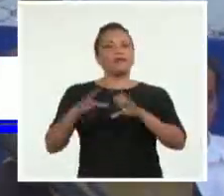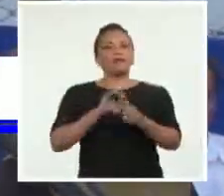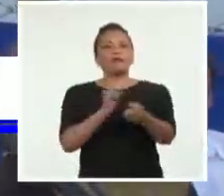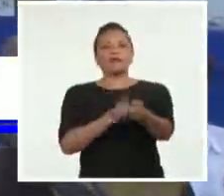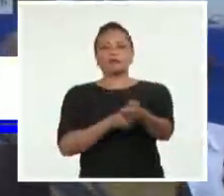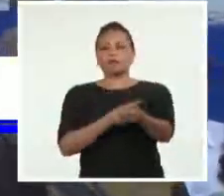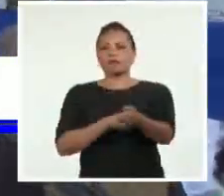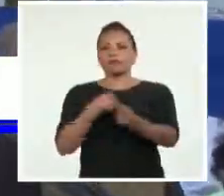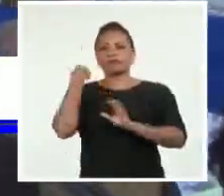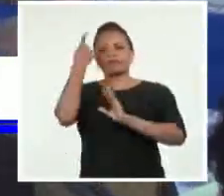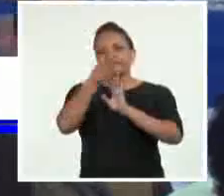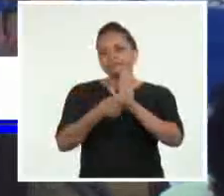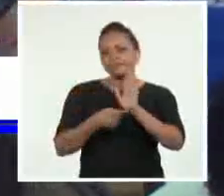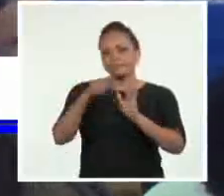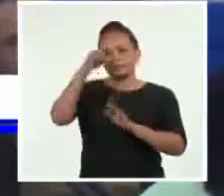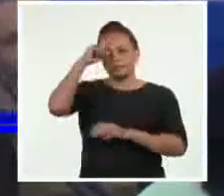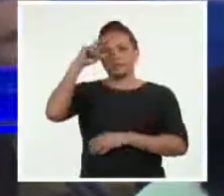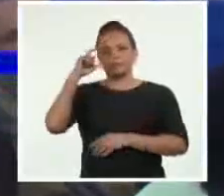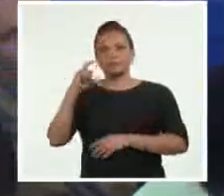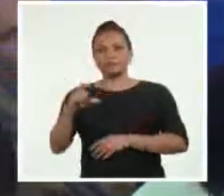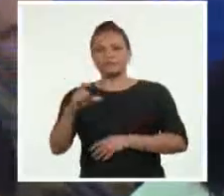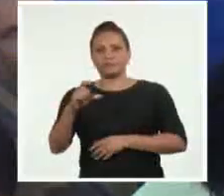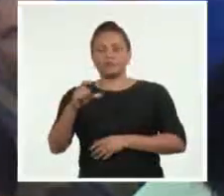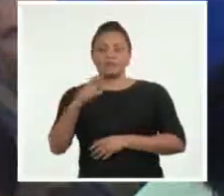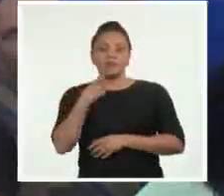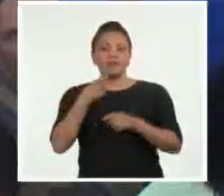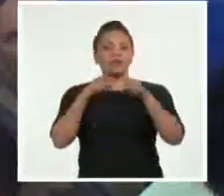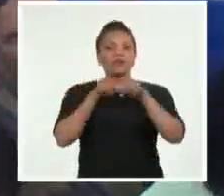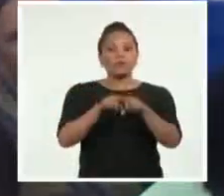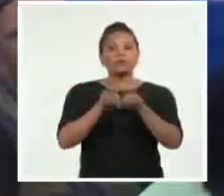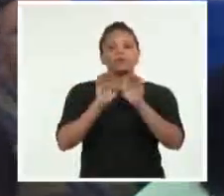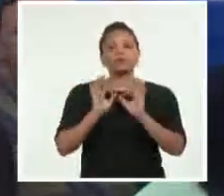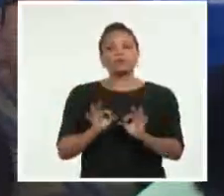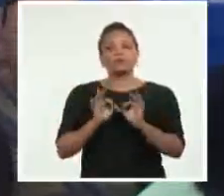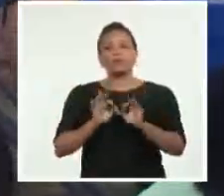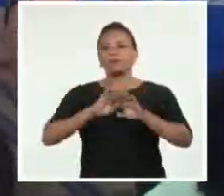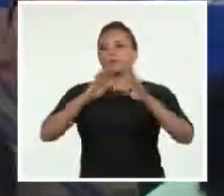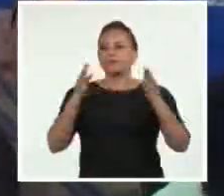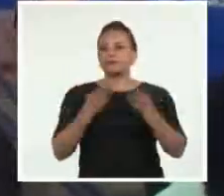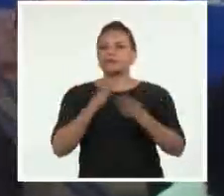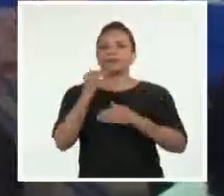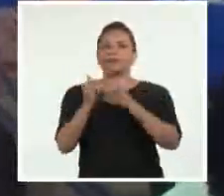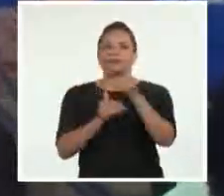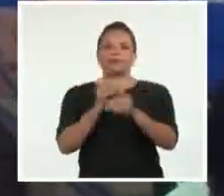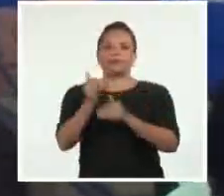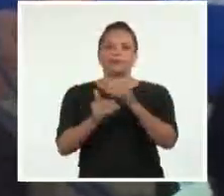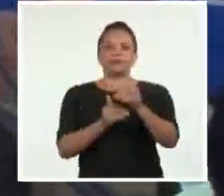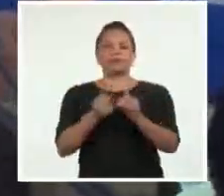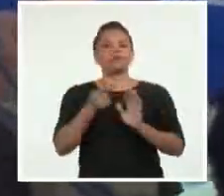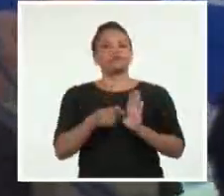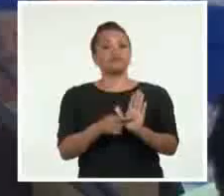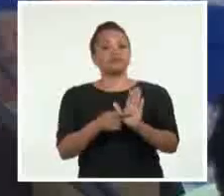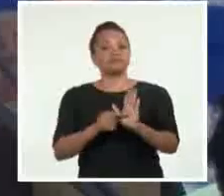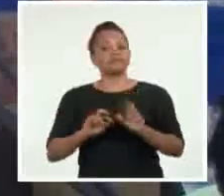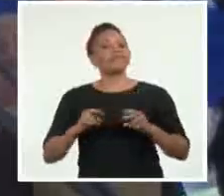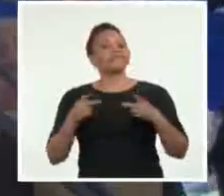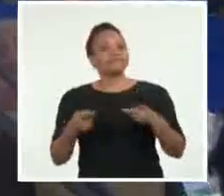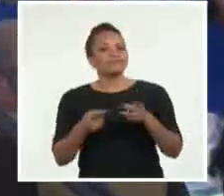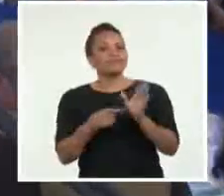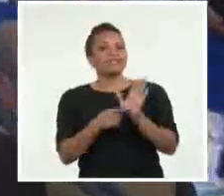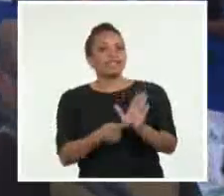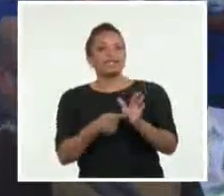característica del santaclareño y que nos han acompañado en todos los procesos, lo que demuestra una vez más la